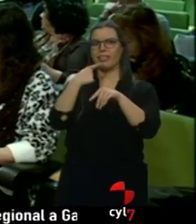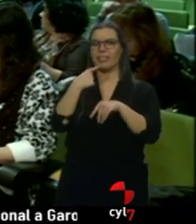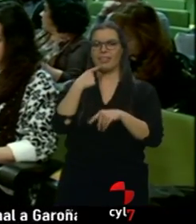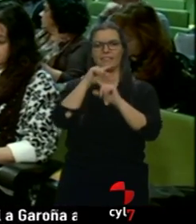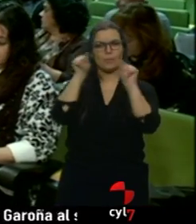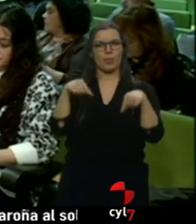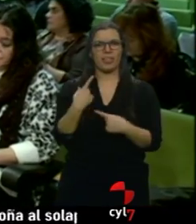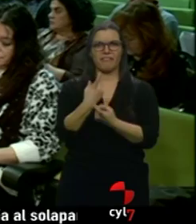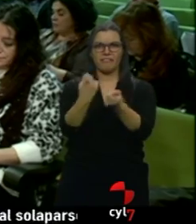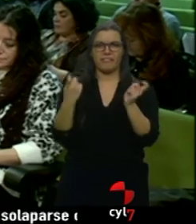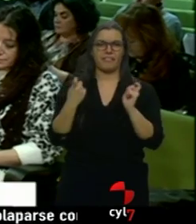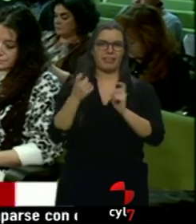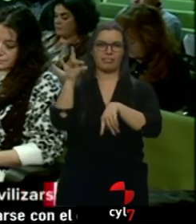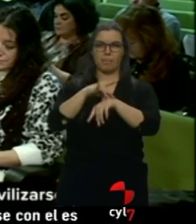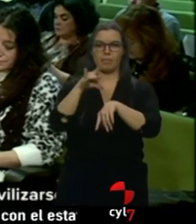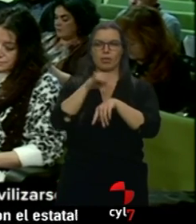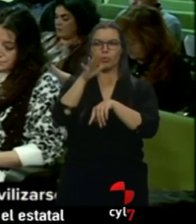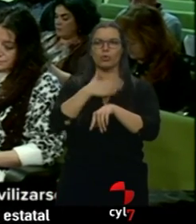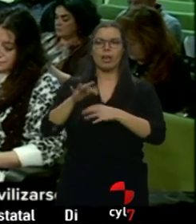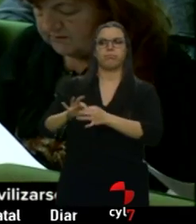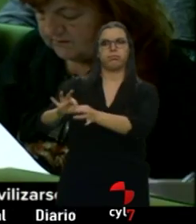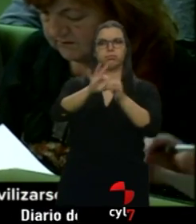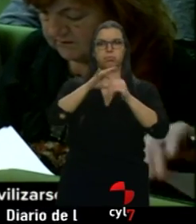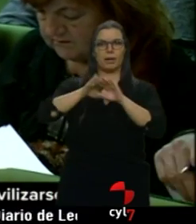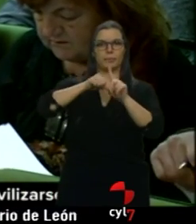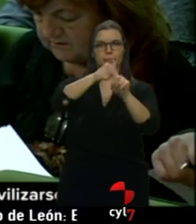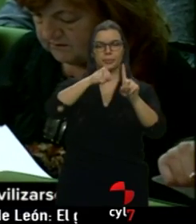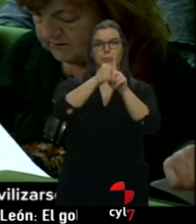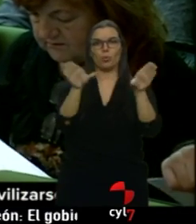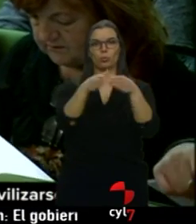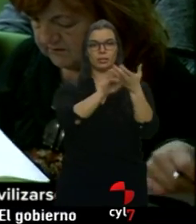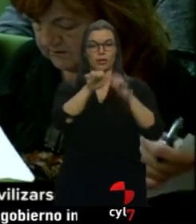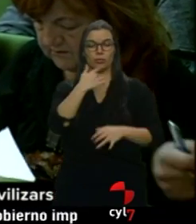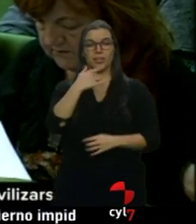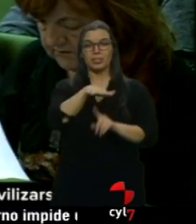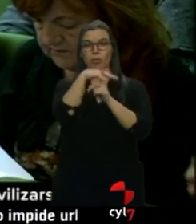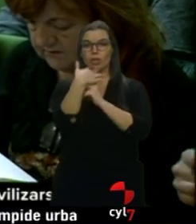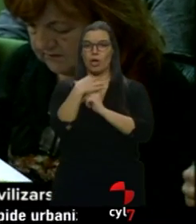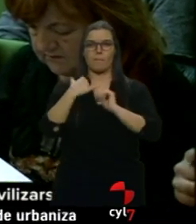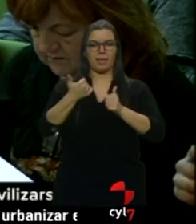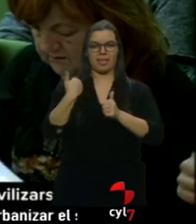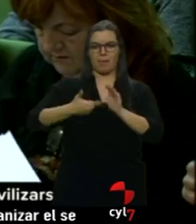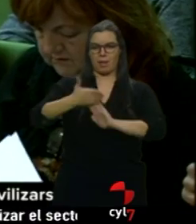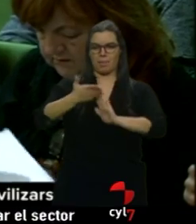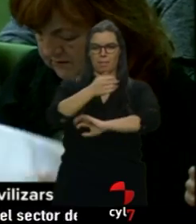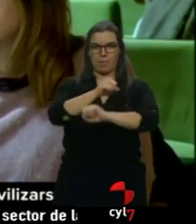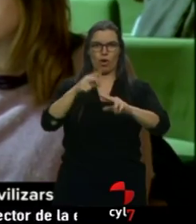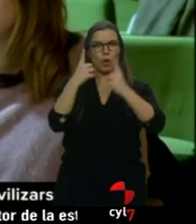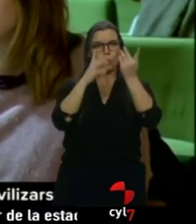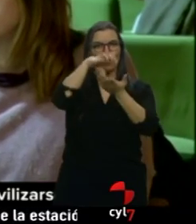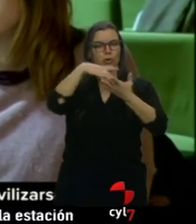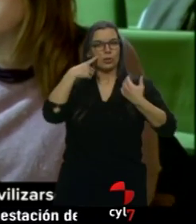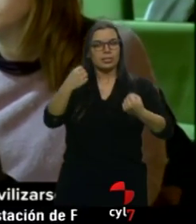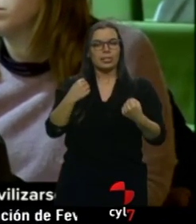por ello han decidido unirse para hacer presión ante la Junta de Castilla y León. Aseguran que la situación empieza a ser insostenible en algunos centros de salud